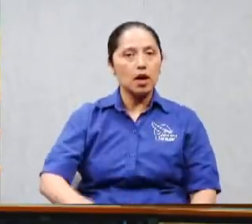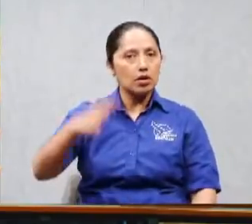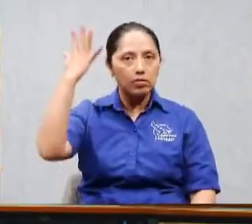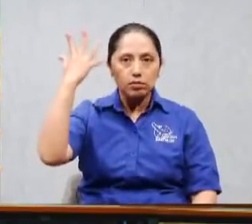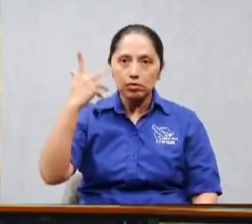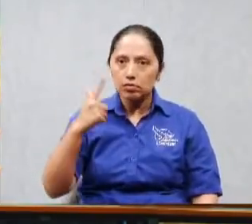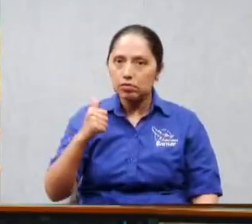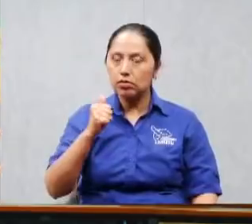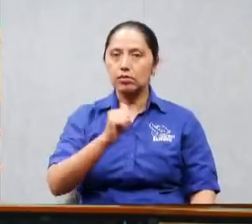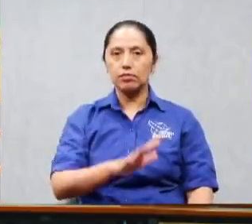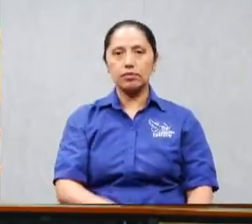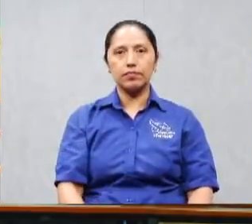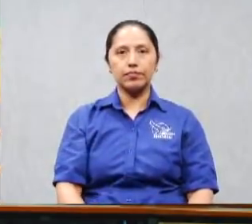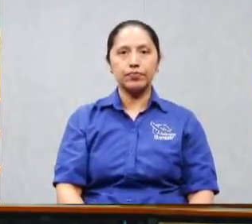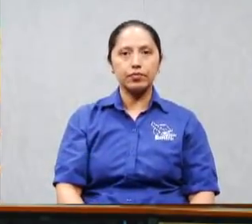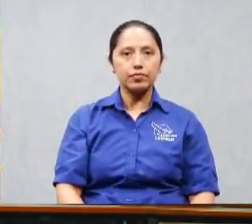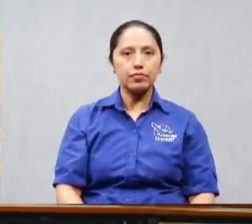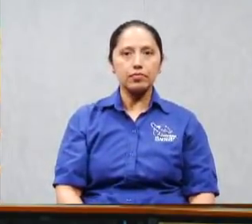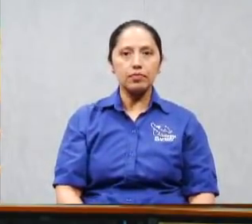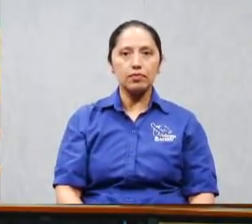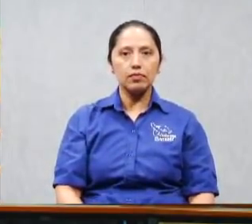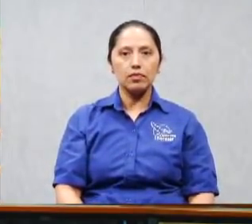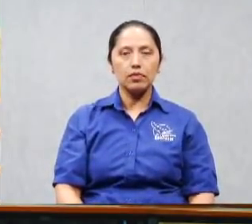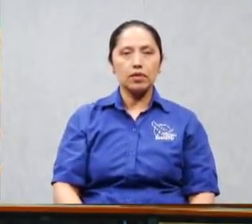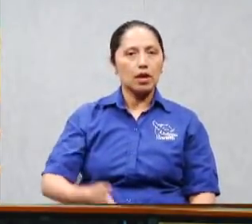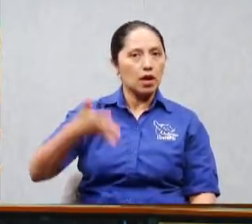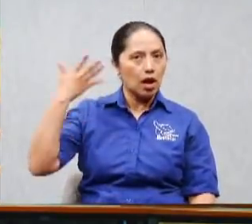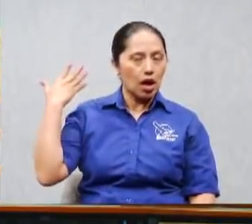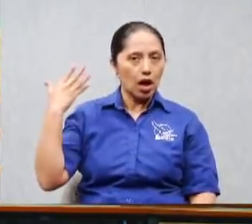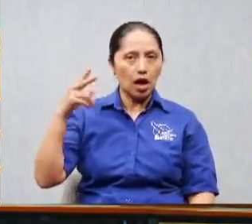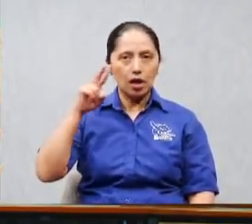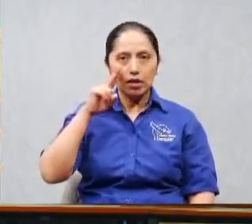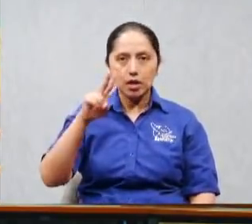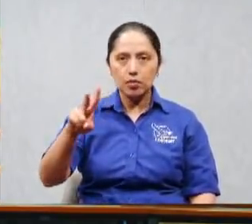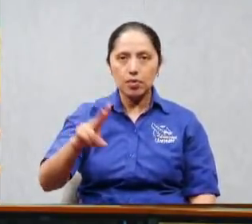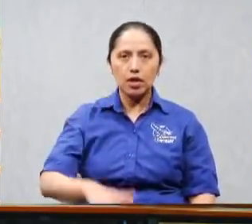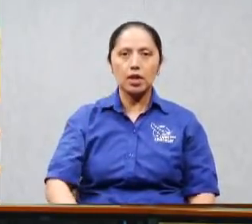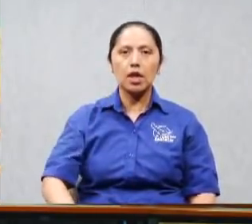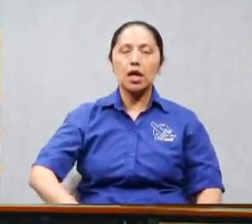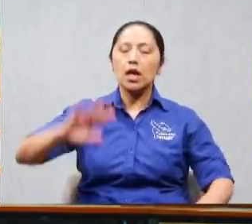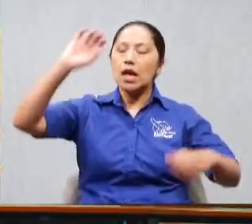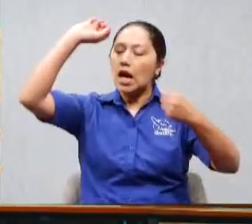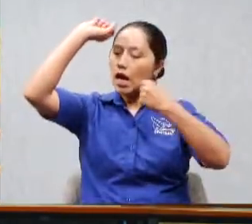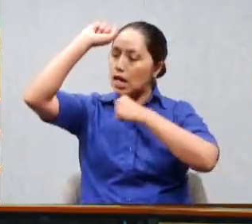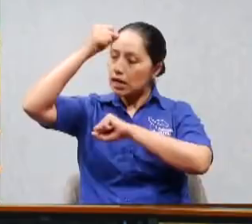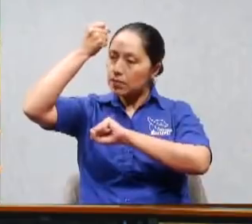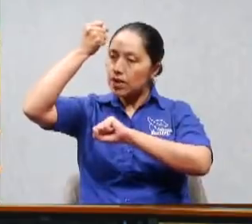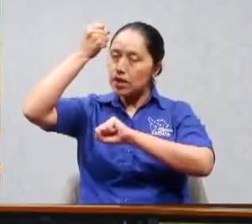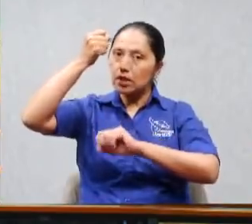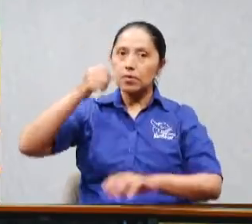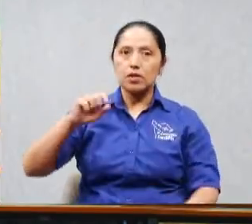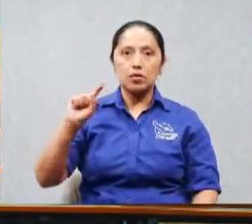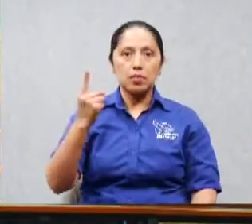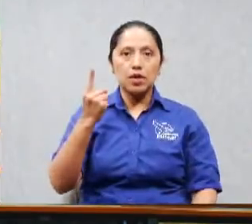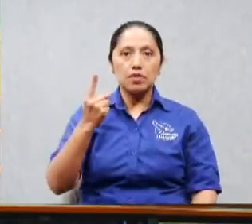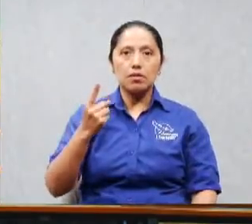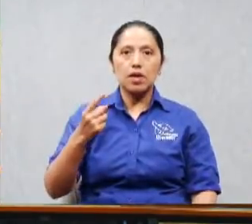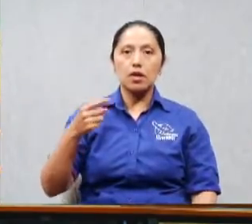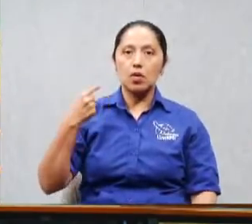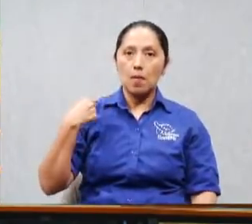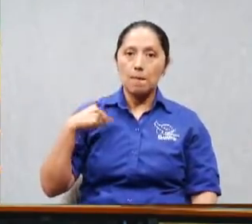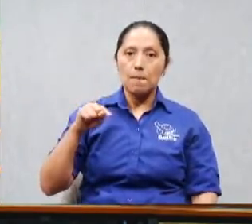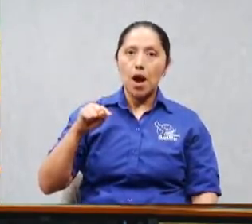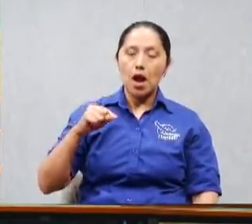el arrepentimiento como paso previo al atrio, el arrepentimiento como paso previo al lugar